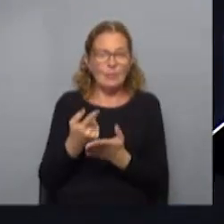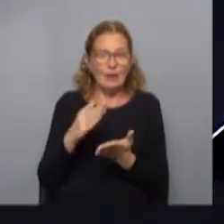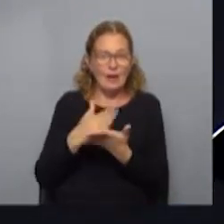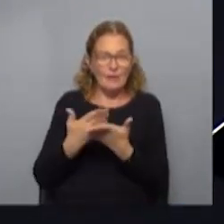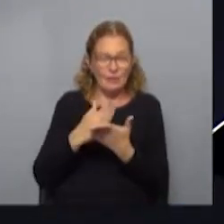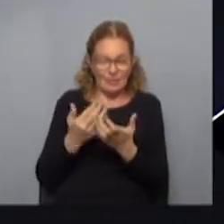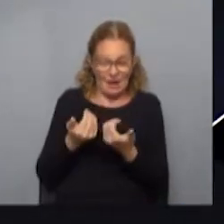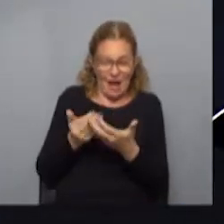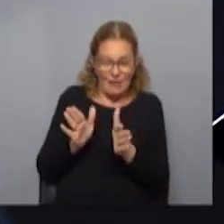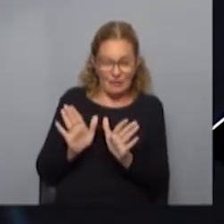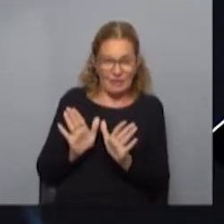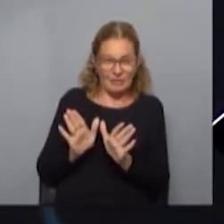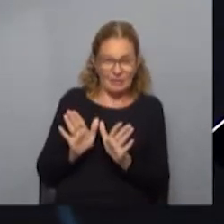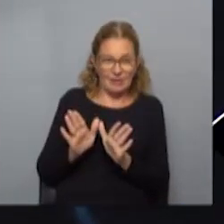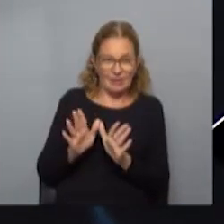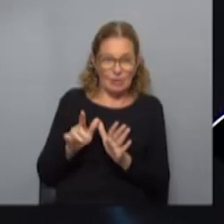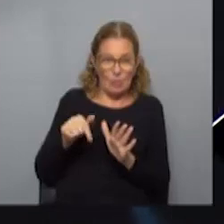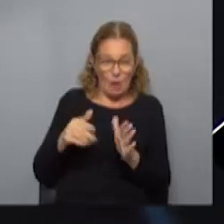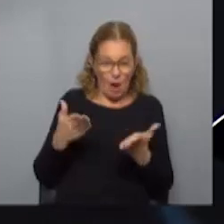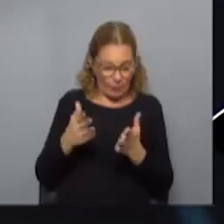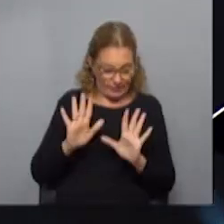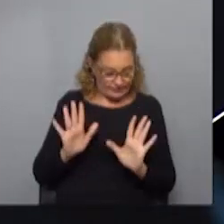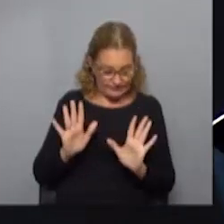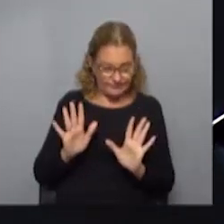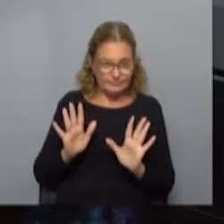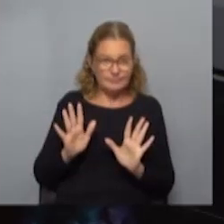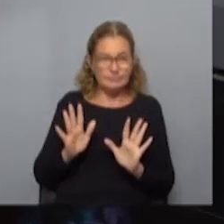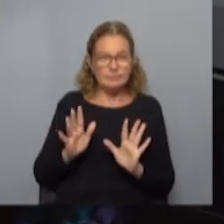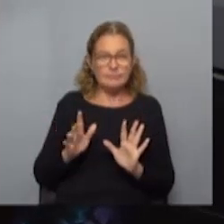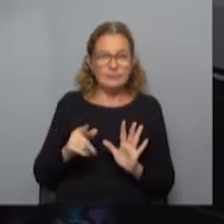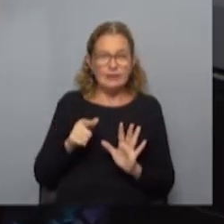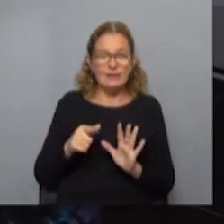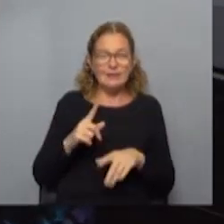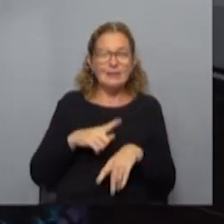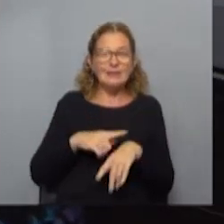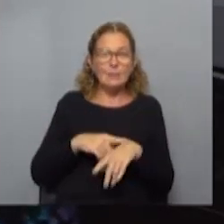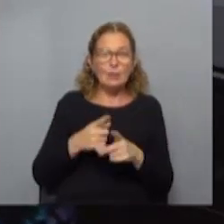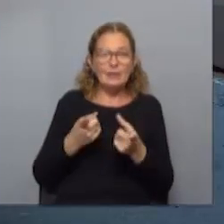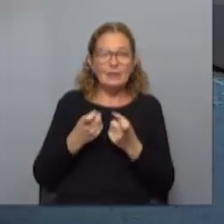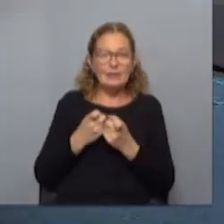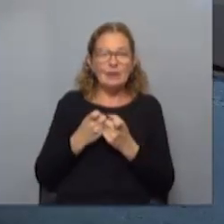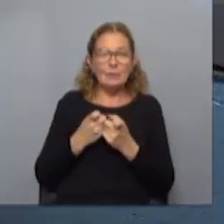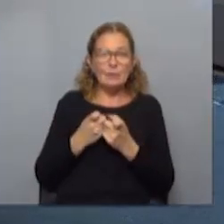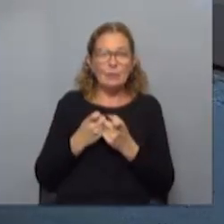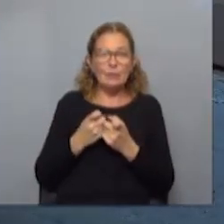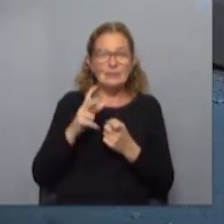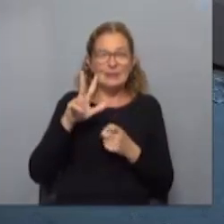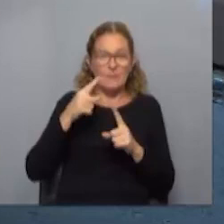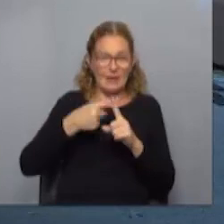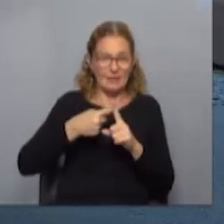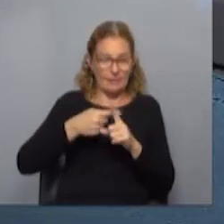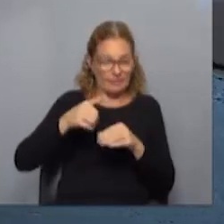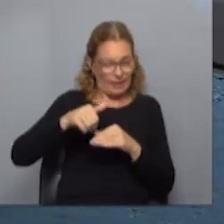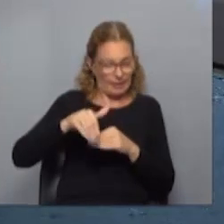fronteras abiertas y sin ningún tipo de... como estamos ahora. Que por ese periodo de tiempo necesitaríamos no menos de tres meses